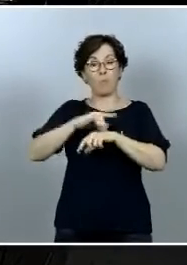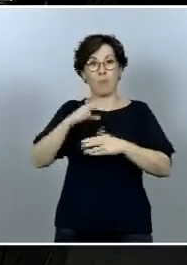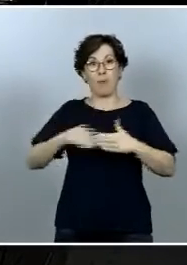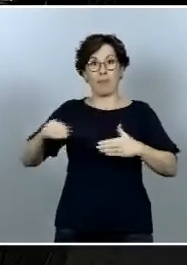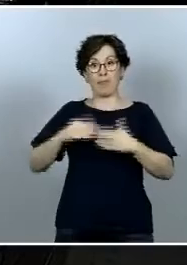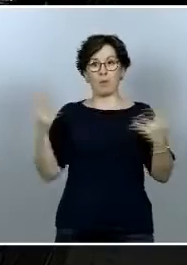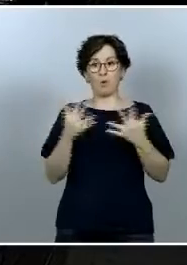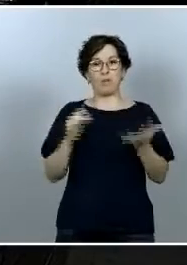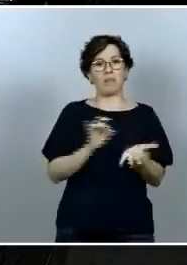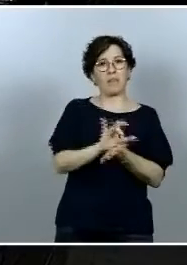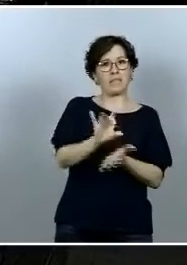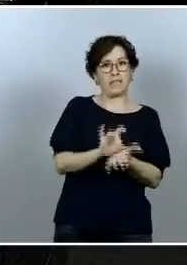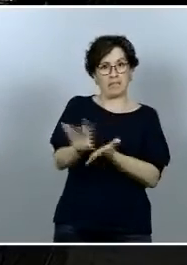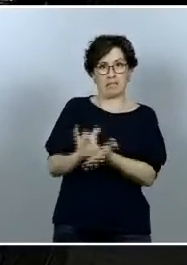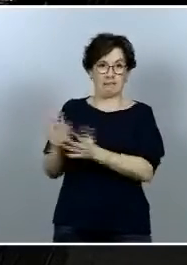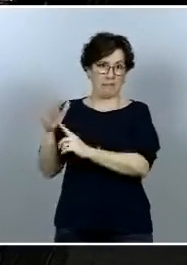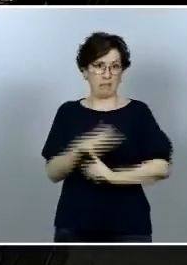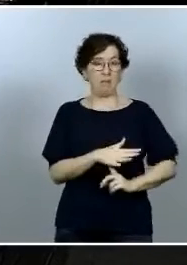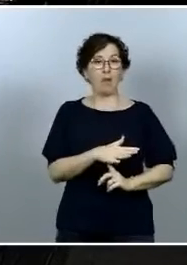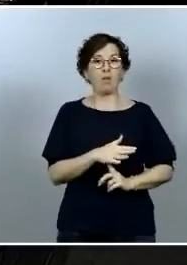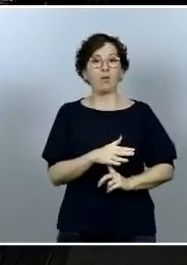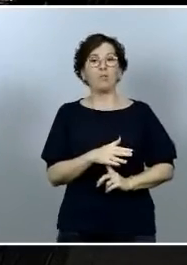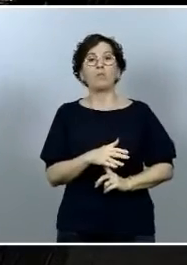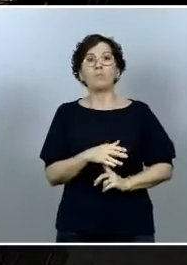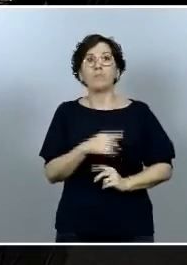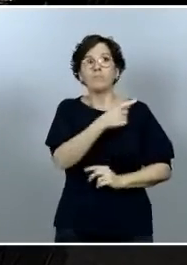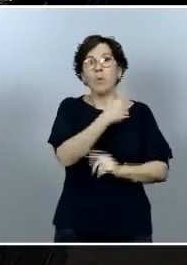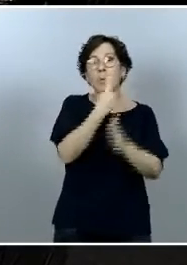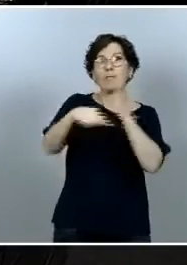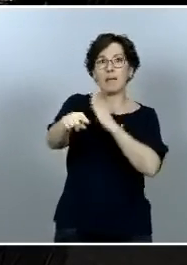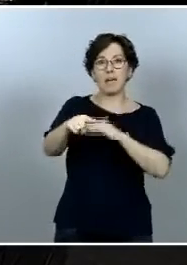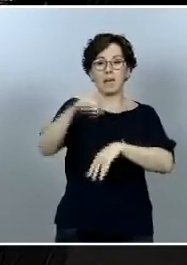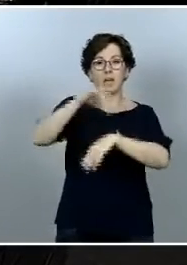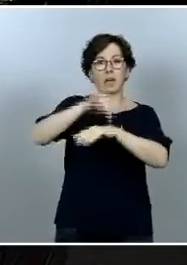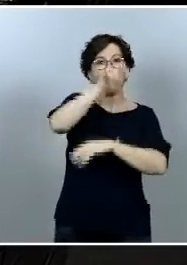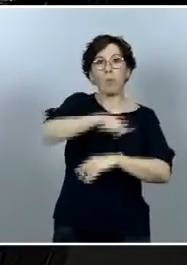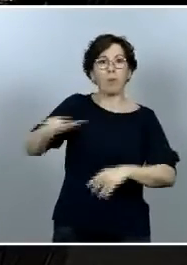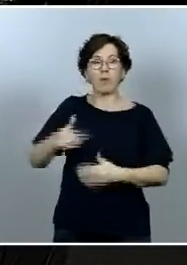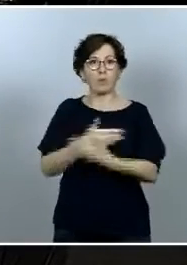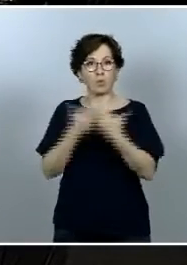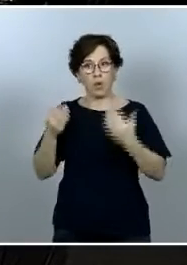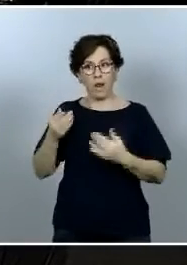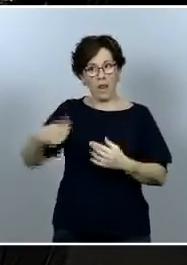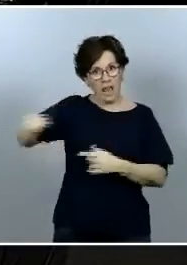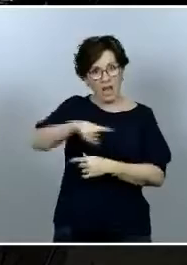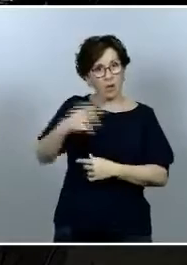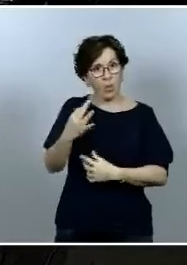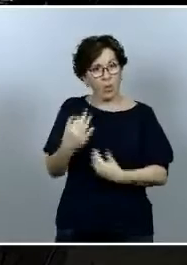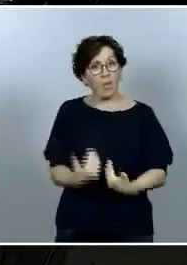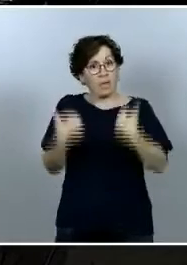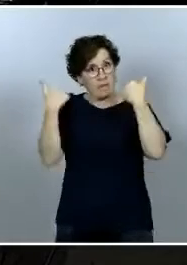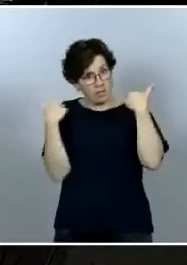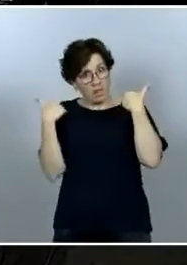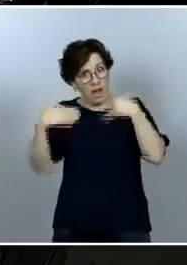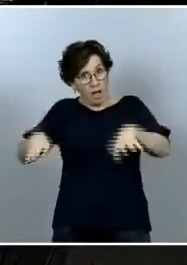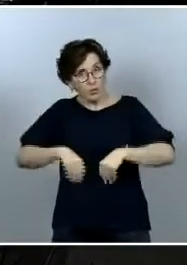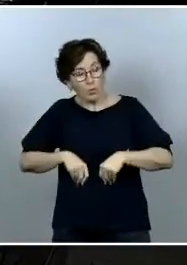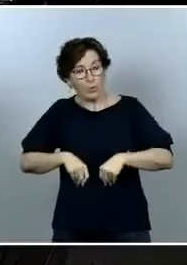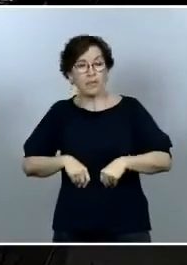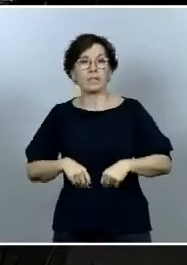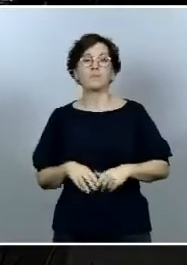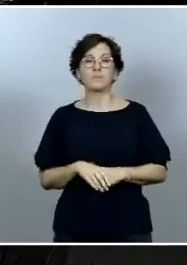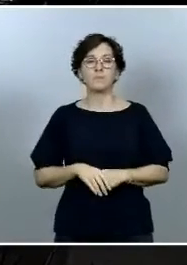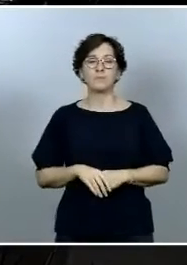mensaje tiene usted para los médicos? ¿cree que deben ellos cargar con esa responsabilidad? gracias y a la ministra